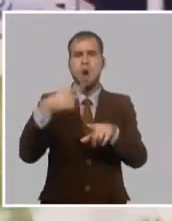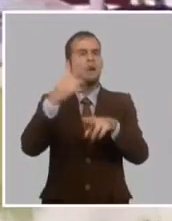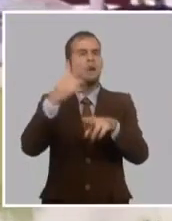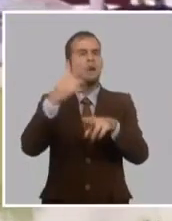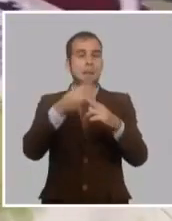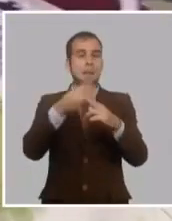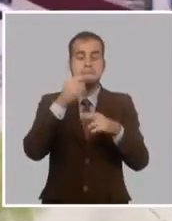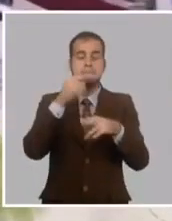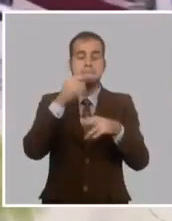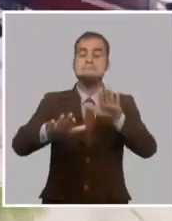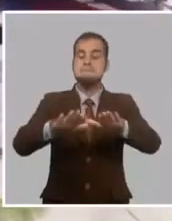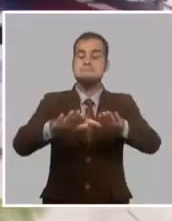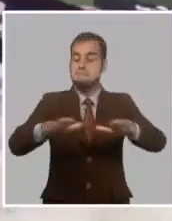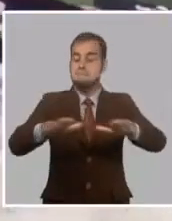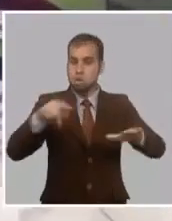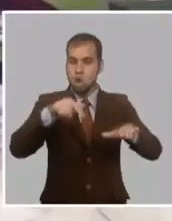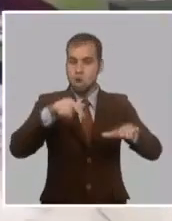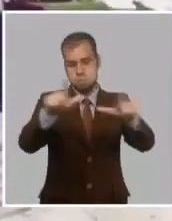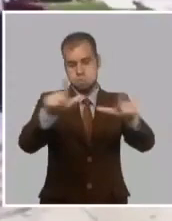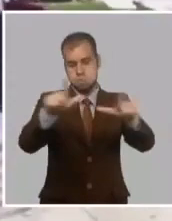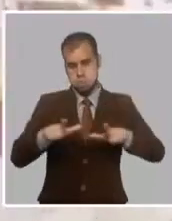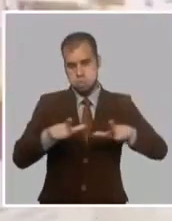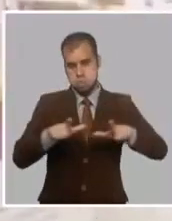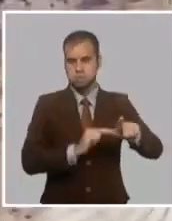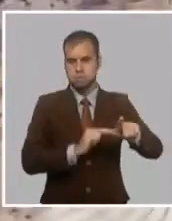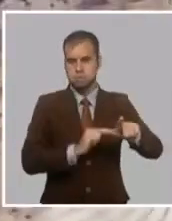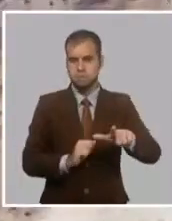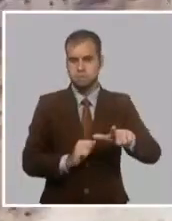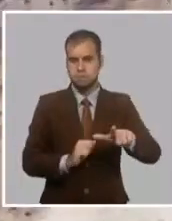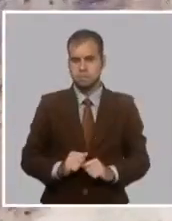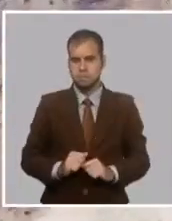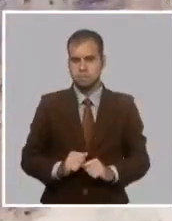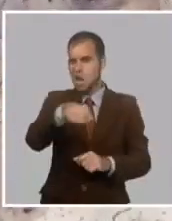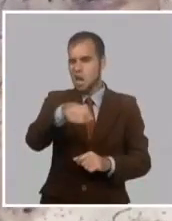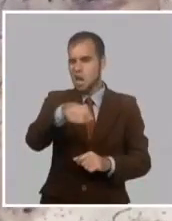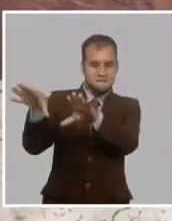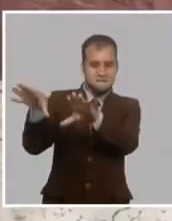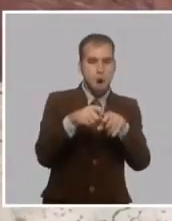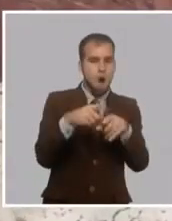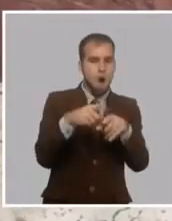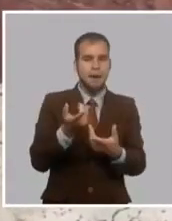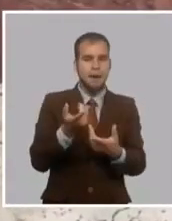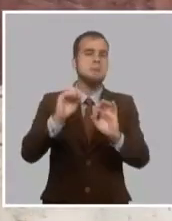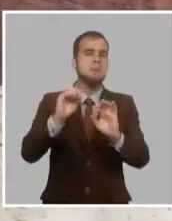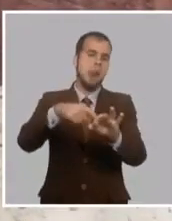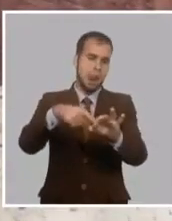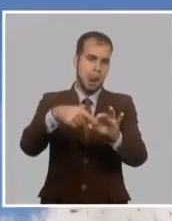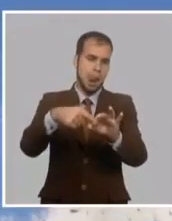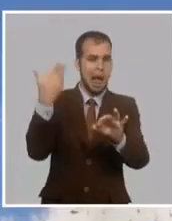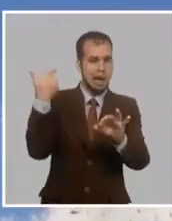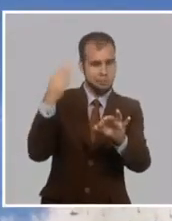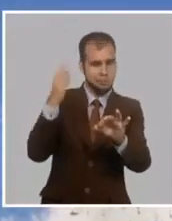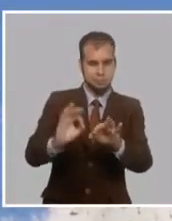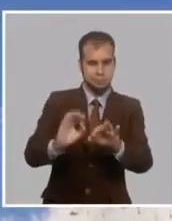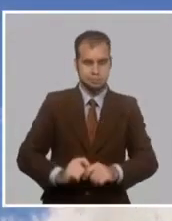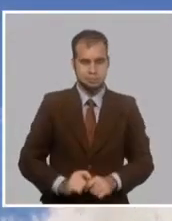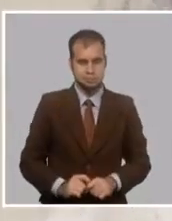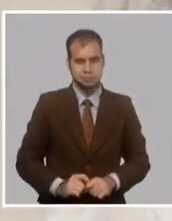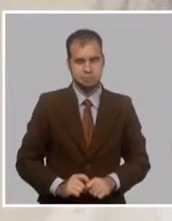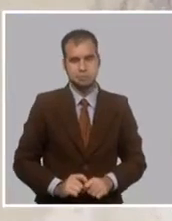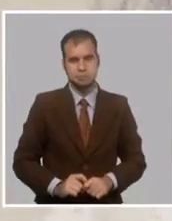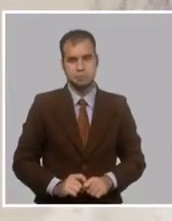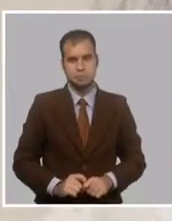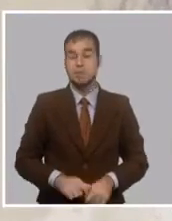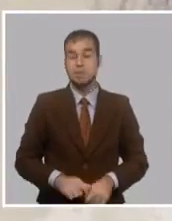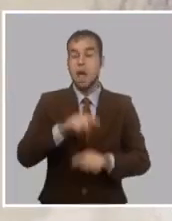enchapes. Traído de un sitio cercano a la finca Labra, en la isla de Pino, hoy de la juventud. Que rememora el lugar donde